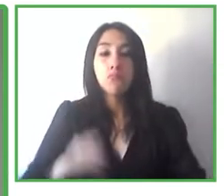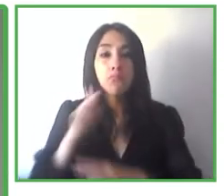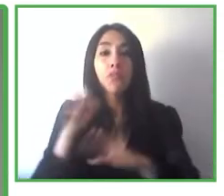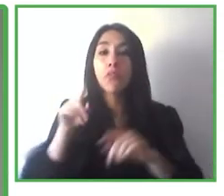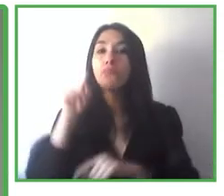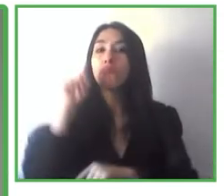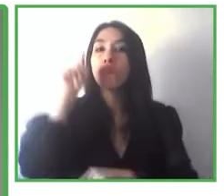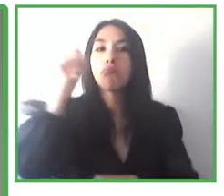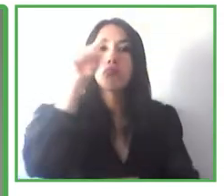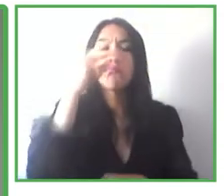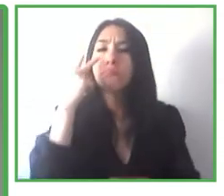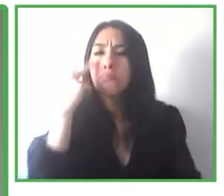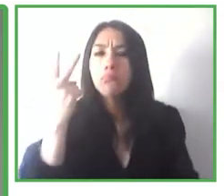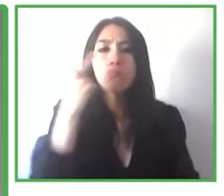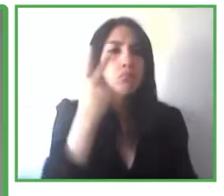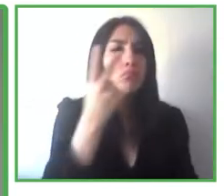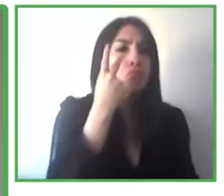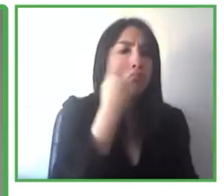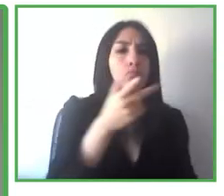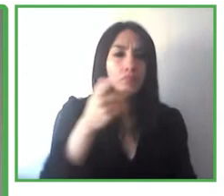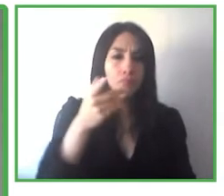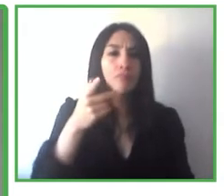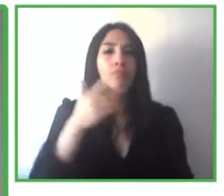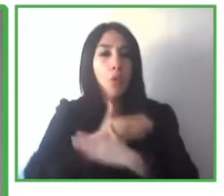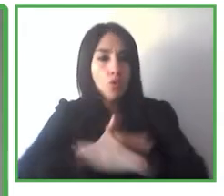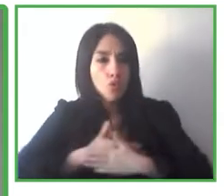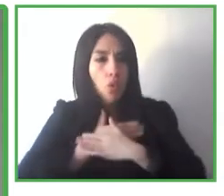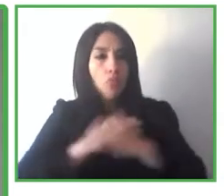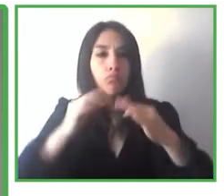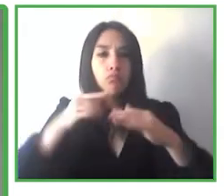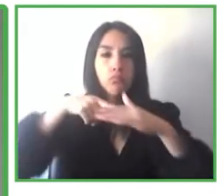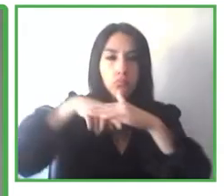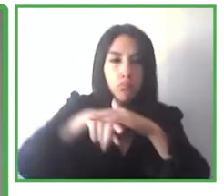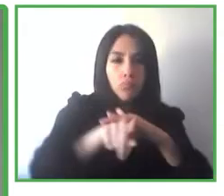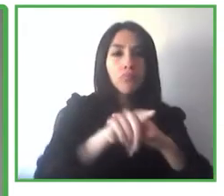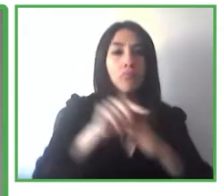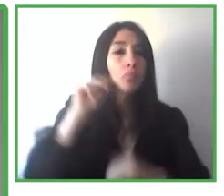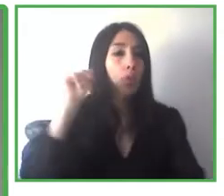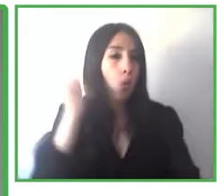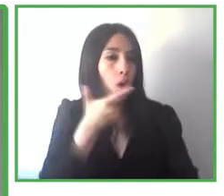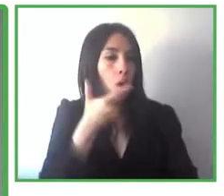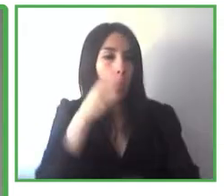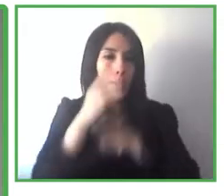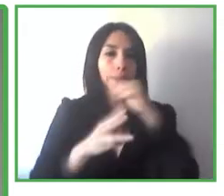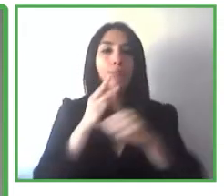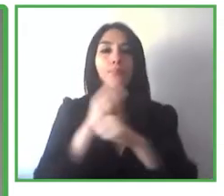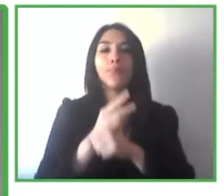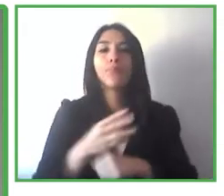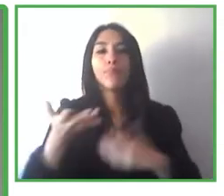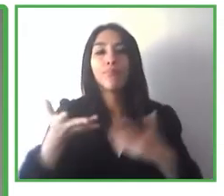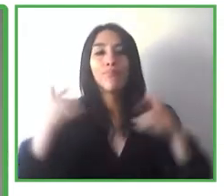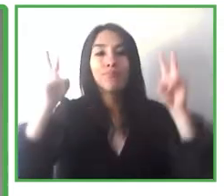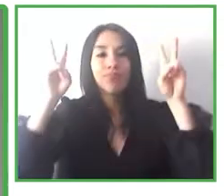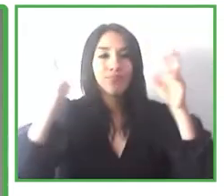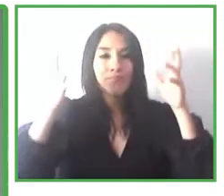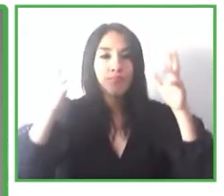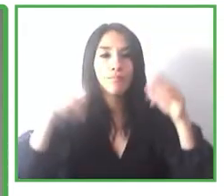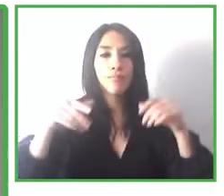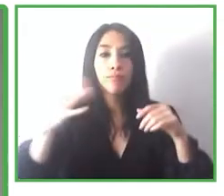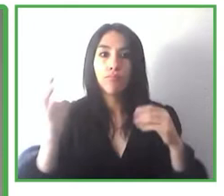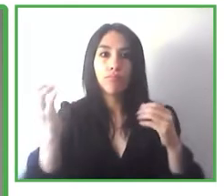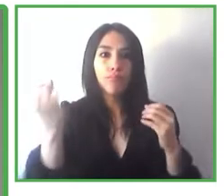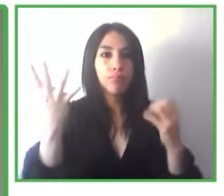mundo gracias a una tecnología basada en señalética digital para todos. Y también